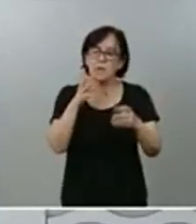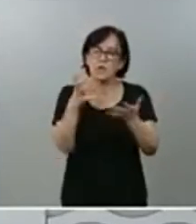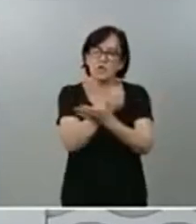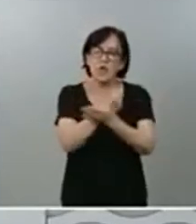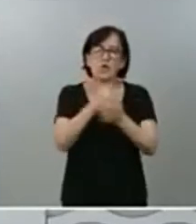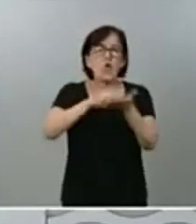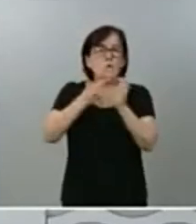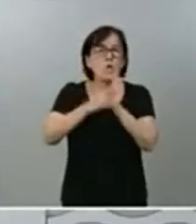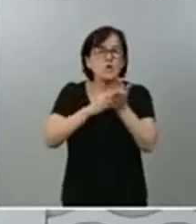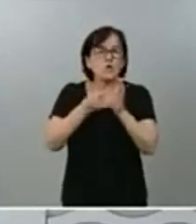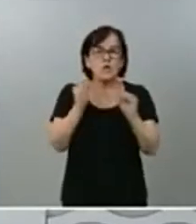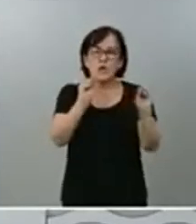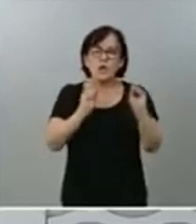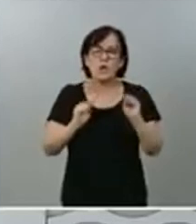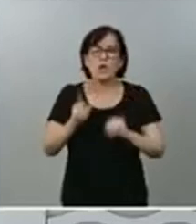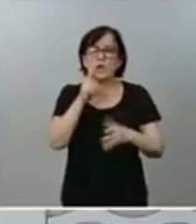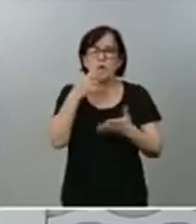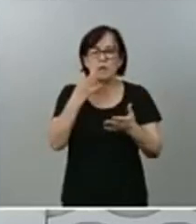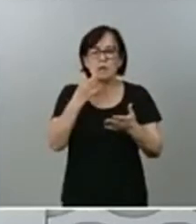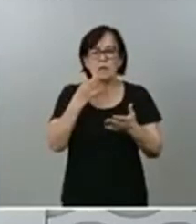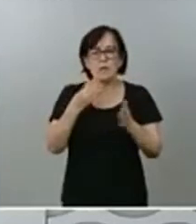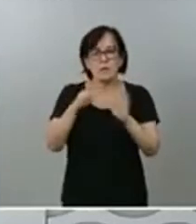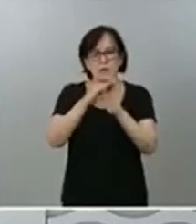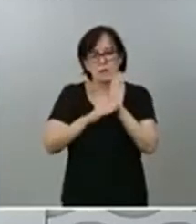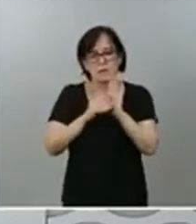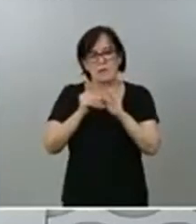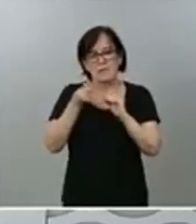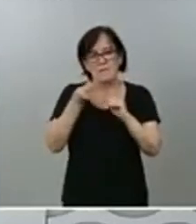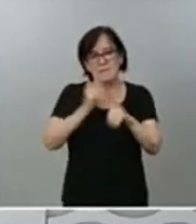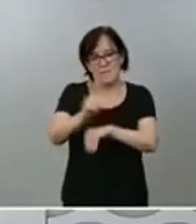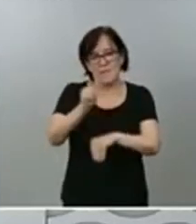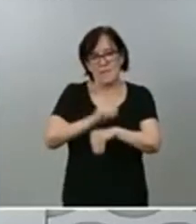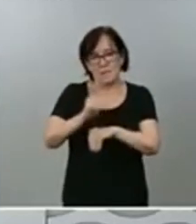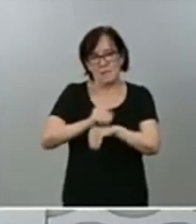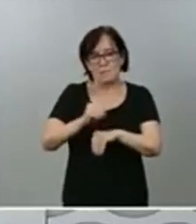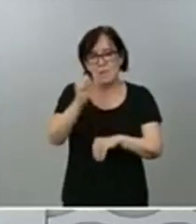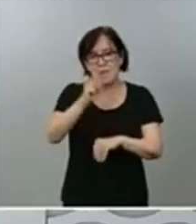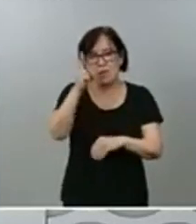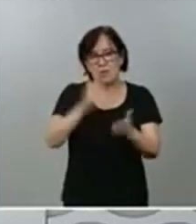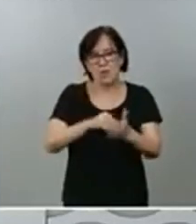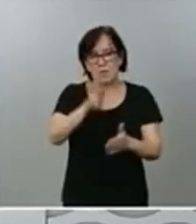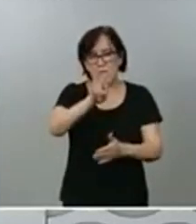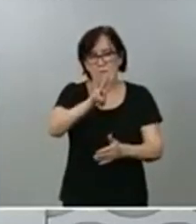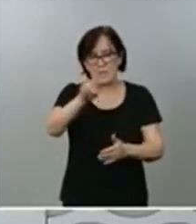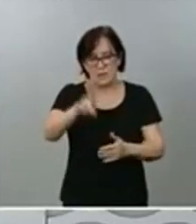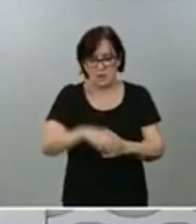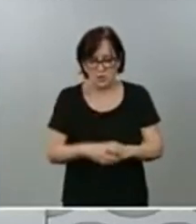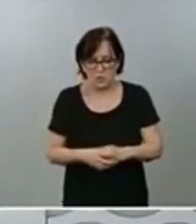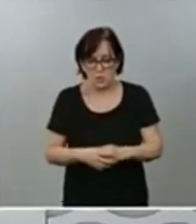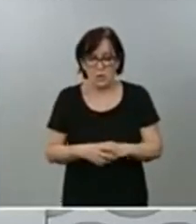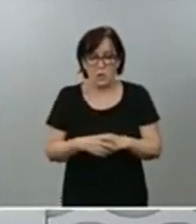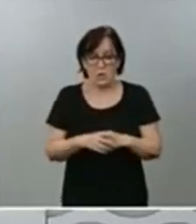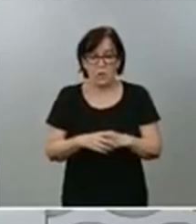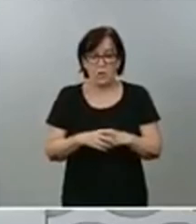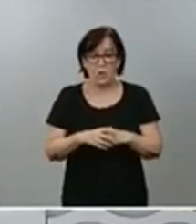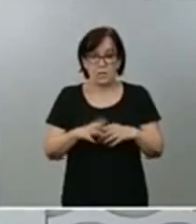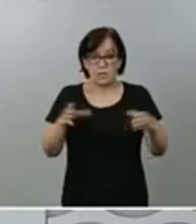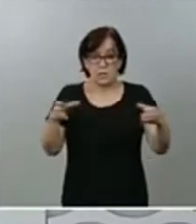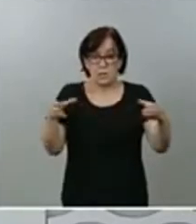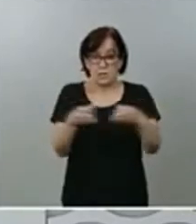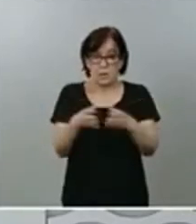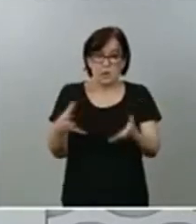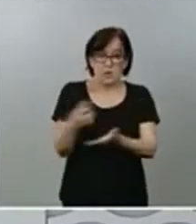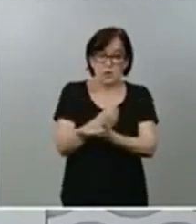que entienden que tienen que ser financiados para el año 2021 y, conjuntamente con los